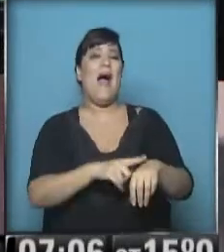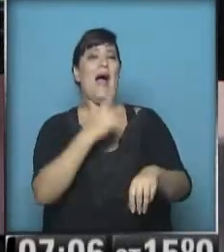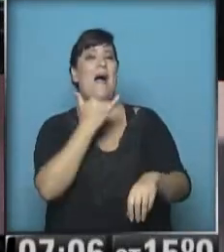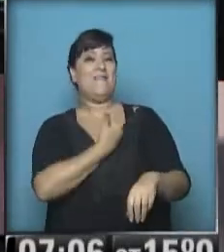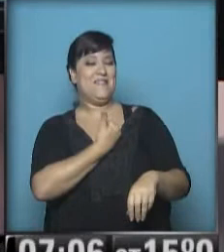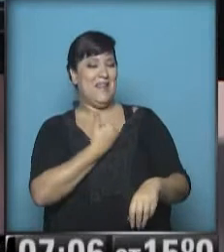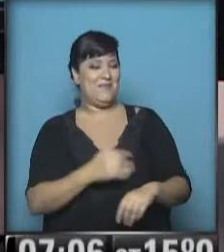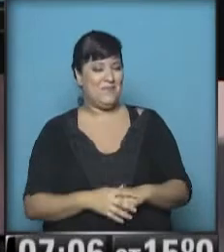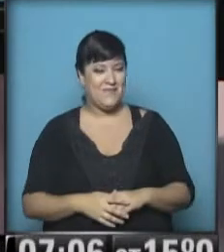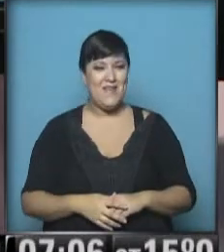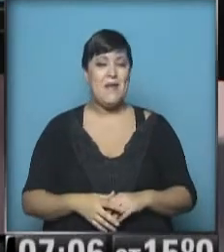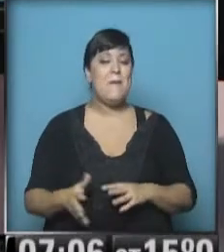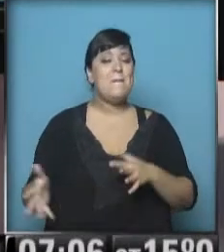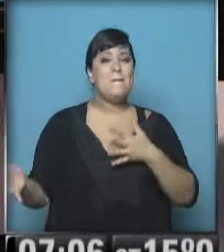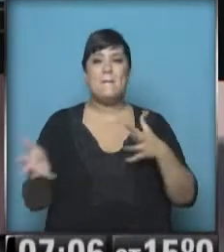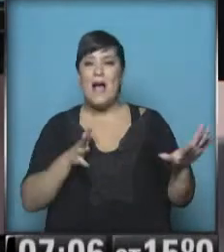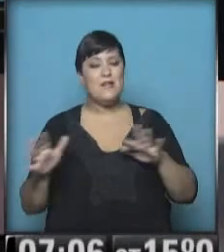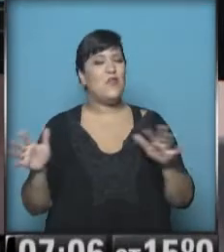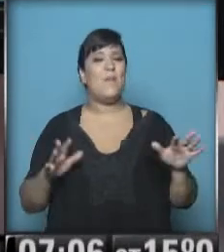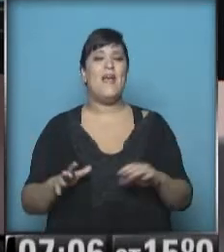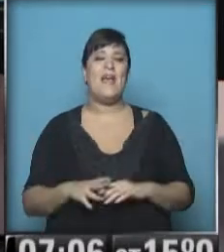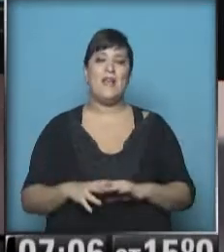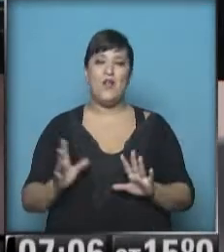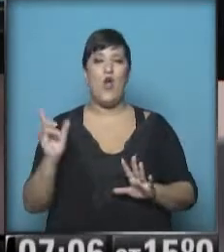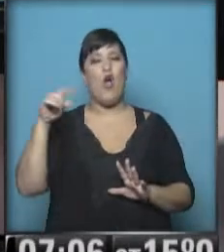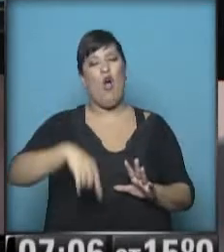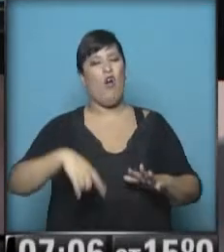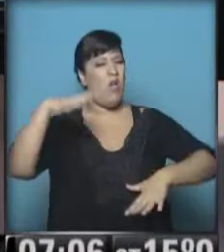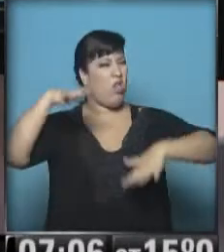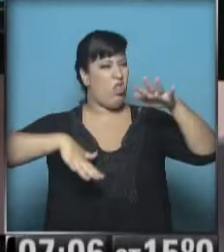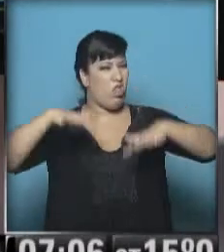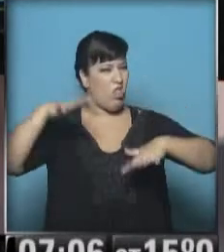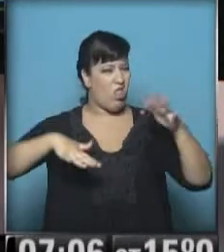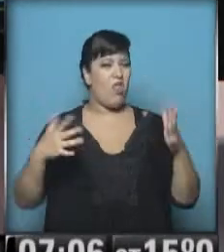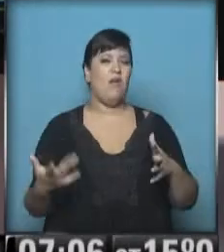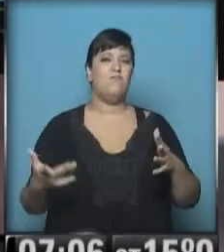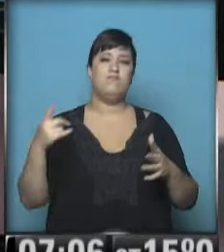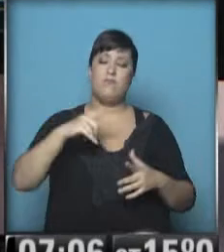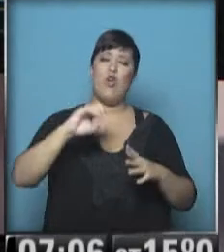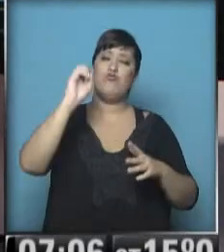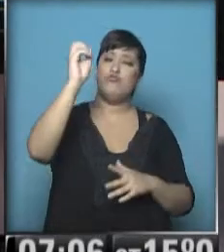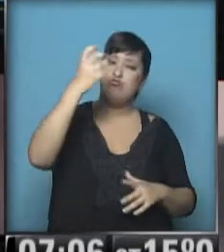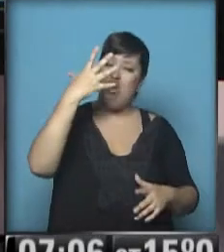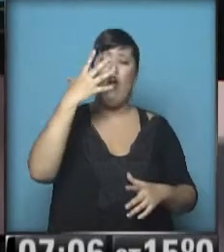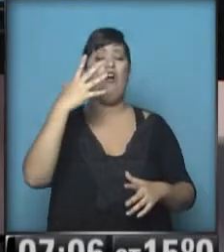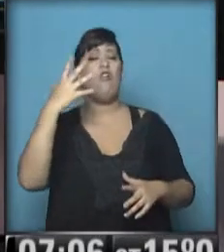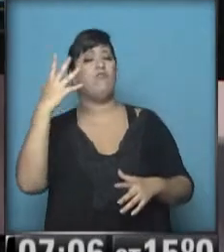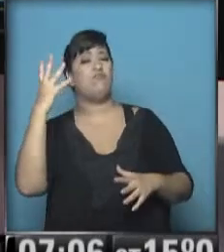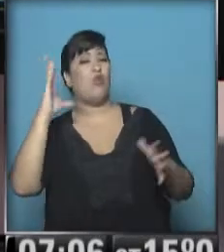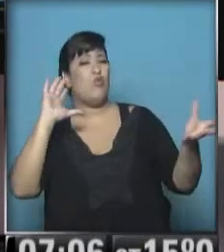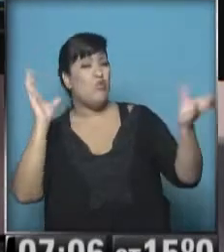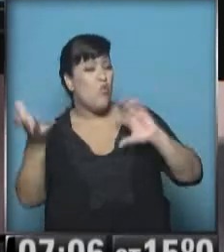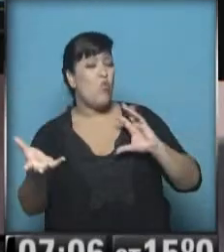Y Lourdes, más o menos, ¿eh? No del todo. Hoy bastante inestable va a estar, por momentos más sol, por momentos más